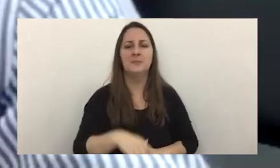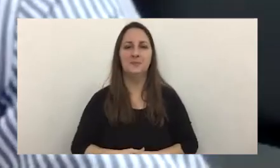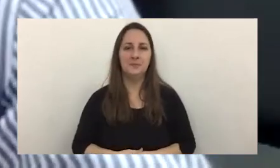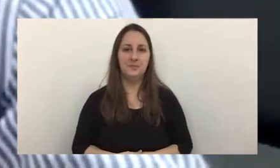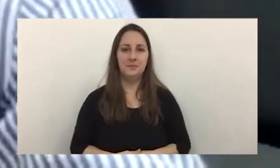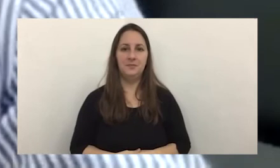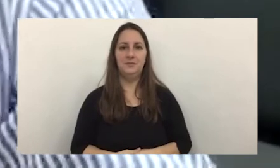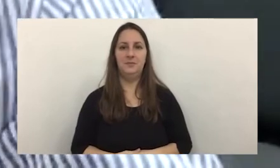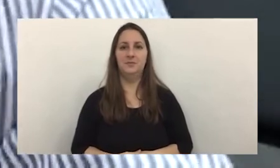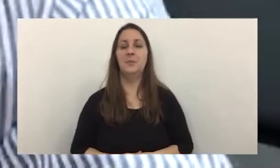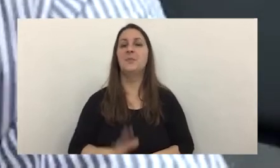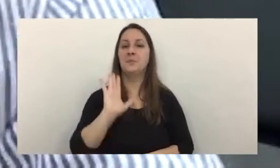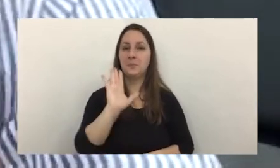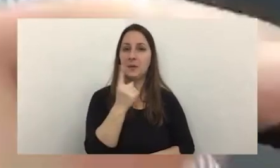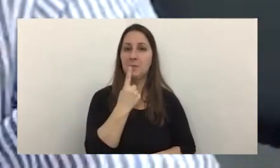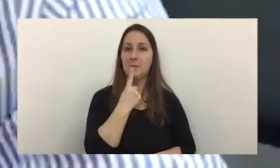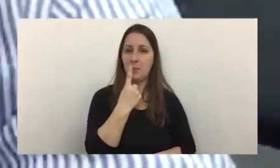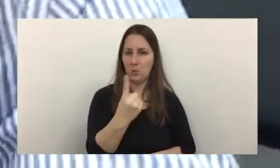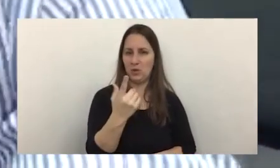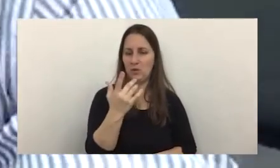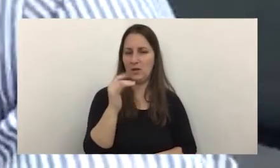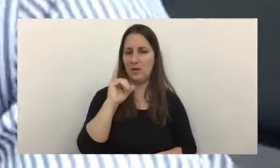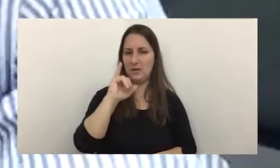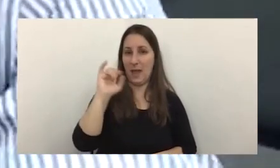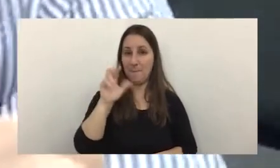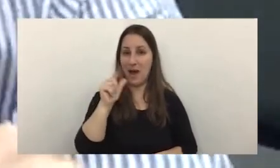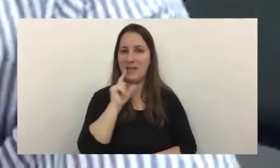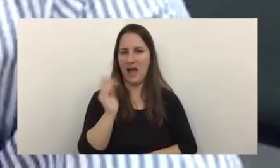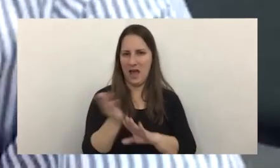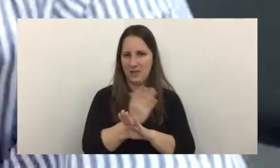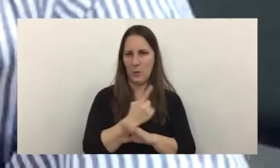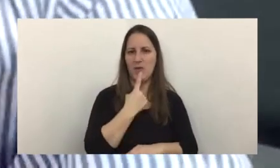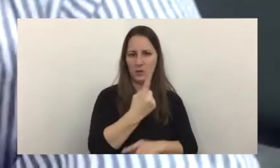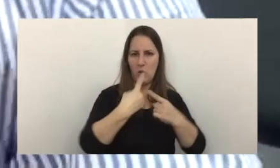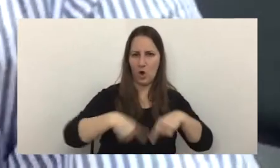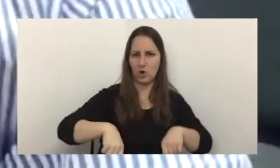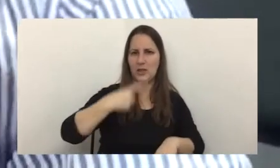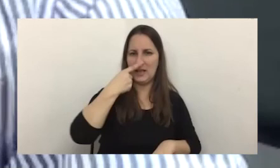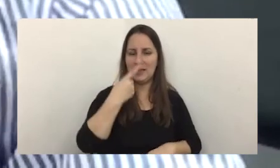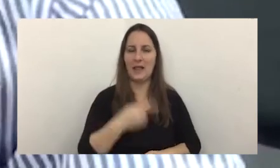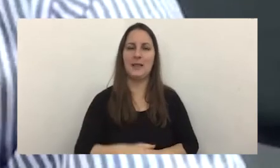antes de contestarle al contador Zapata te hago una referencia a esto que me parece interesante